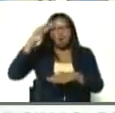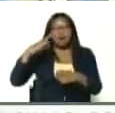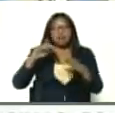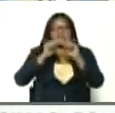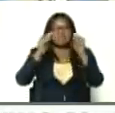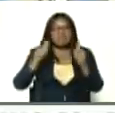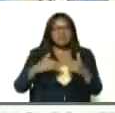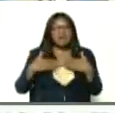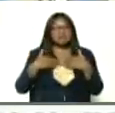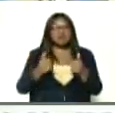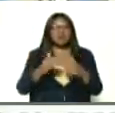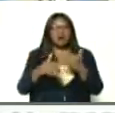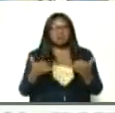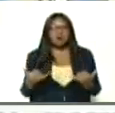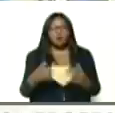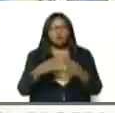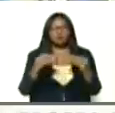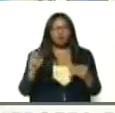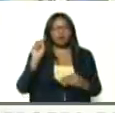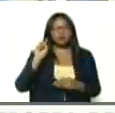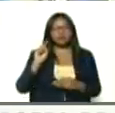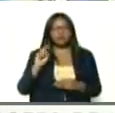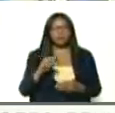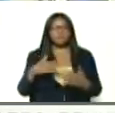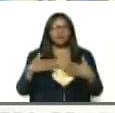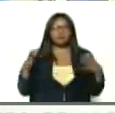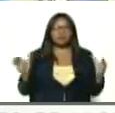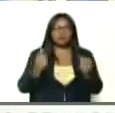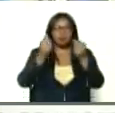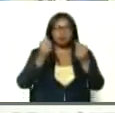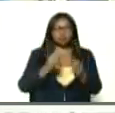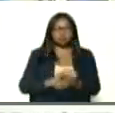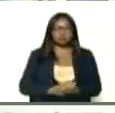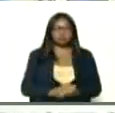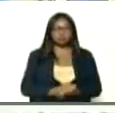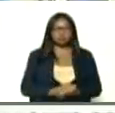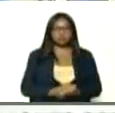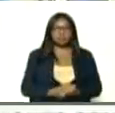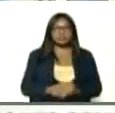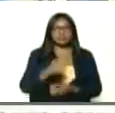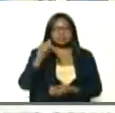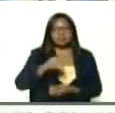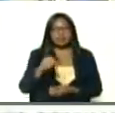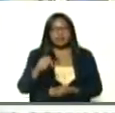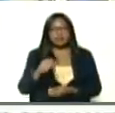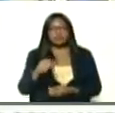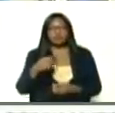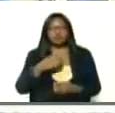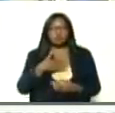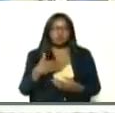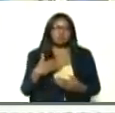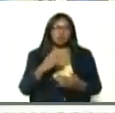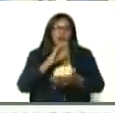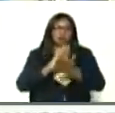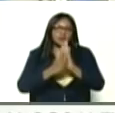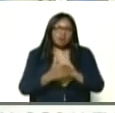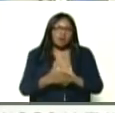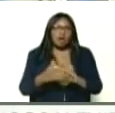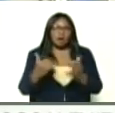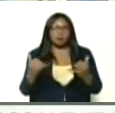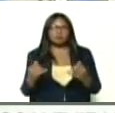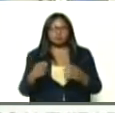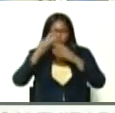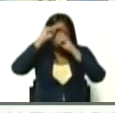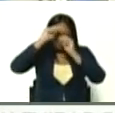que tenemos, todo lo necesario, para salvarlos, así que, desde acá, yo quiero, para cerrar, con su promisio, mi comandante, un